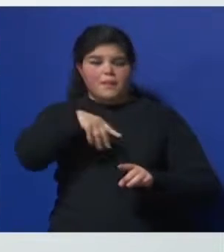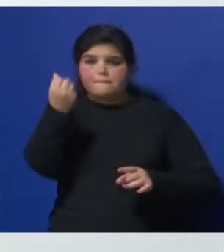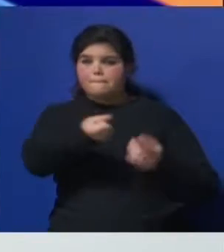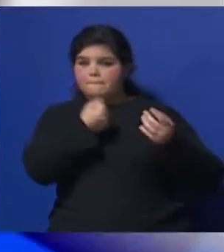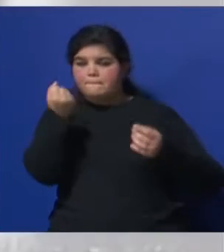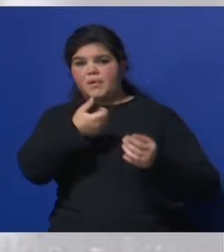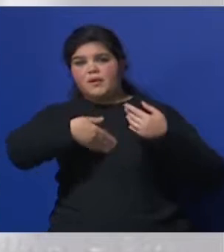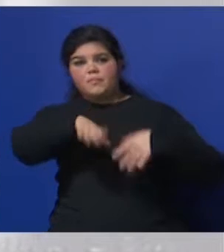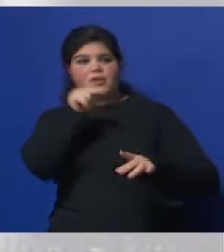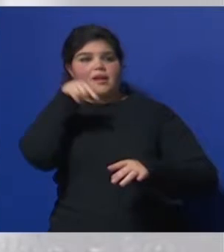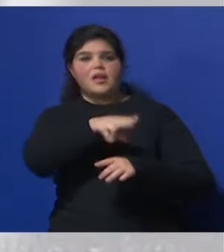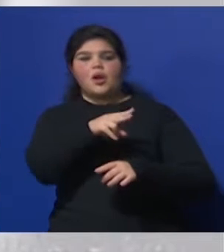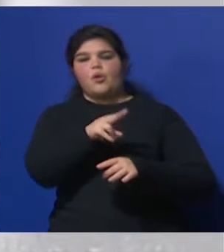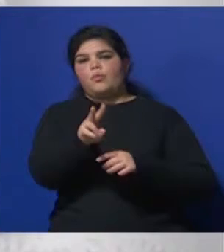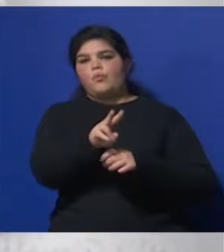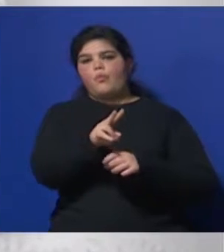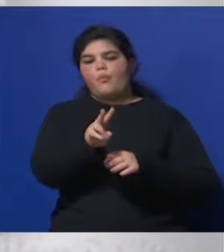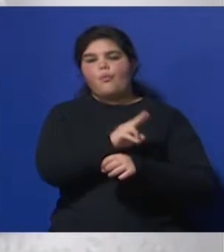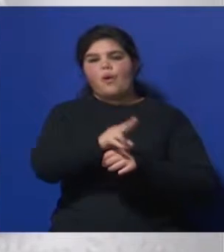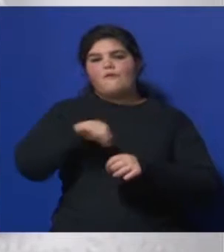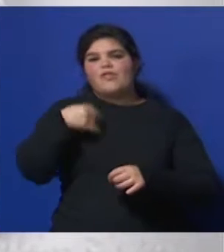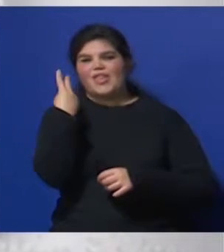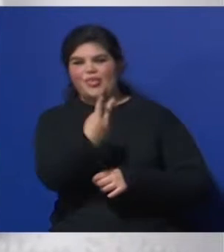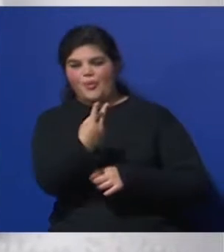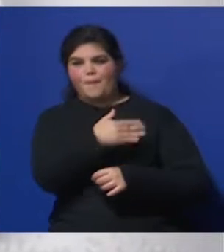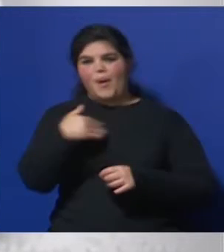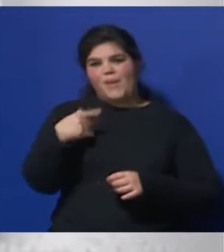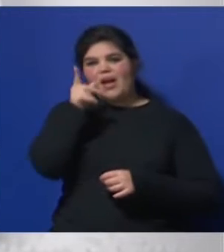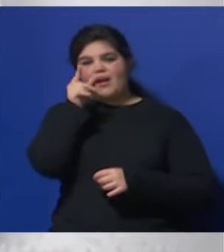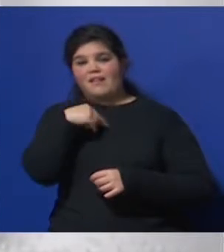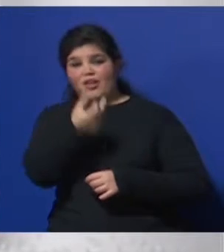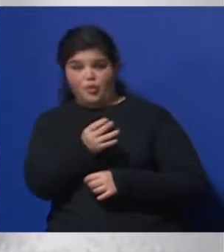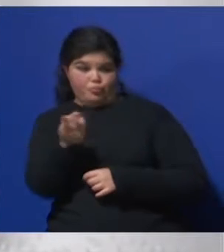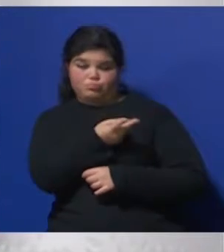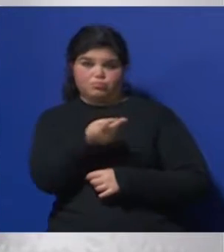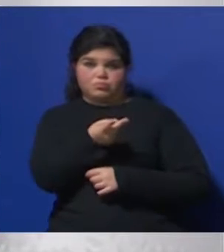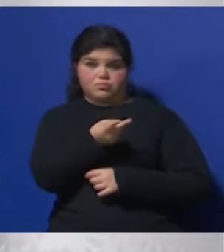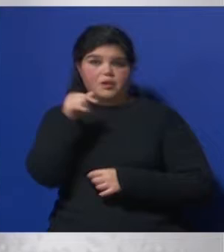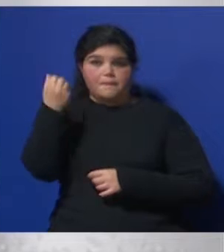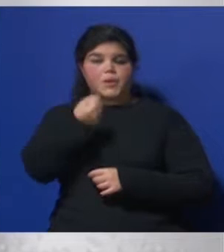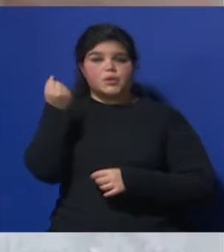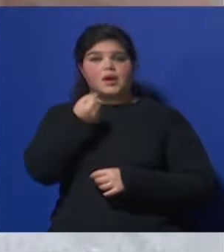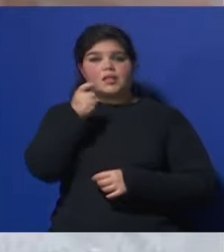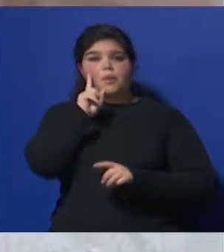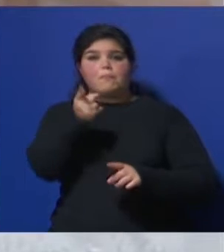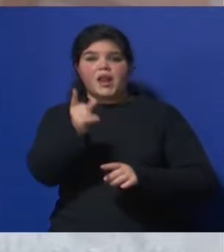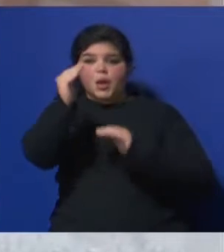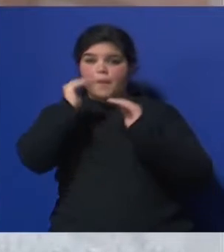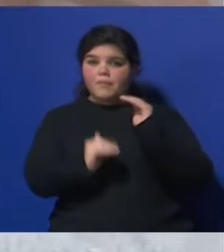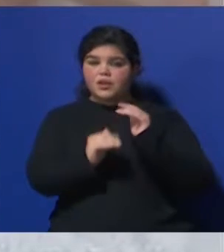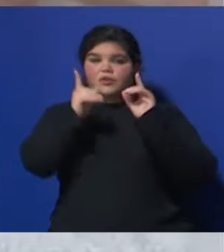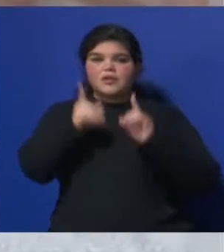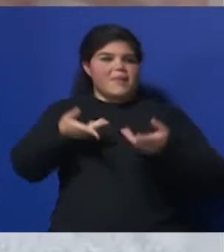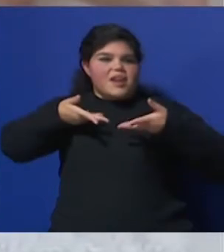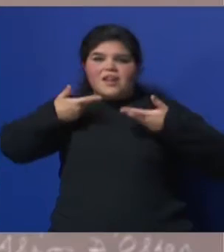Y que se están cuidando Dos vidas Entonces Hay que tratar De disminuir los riesgos Y alentar a que las mujeres Lo tengan lo más